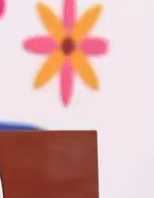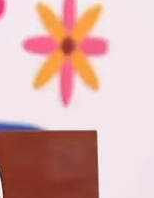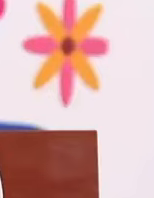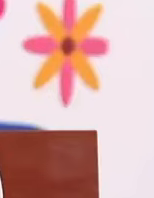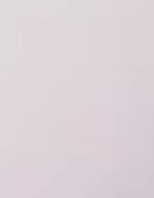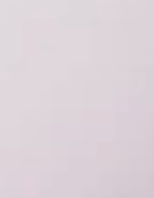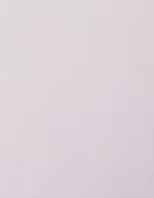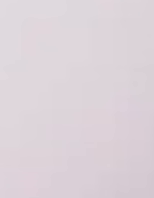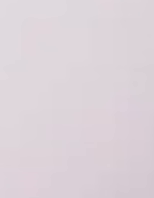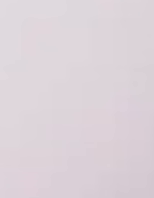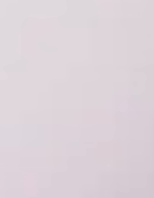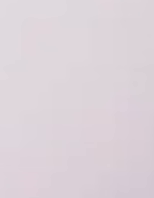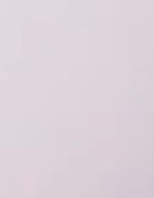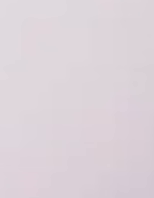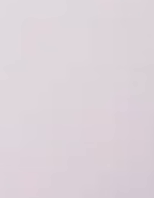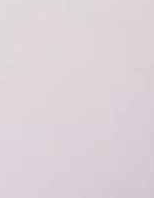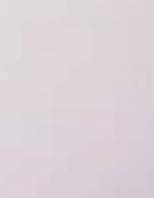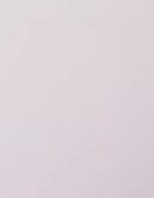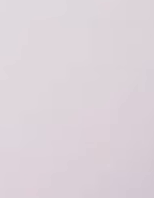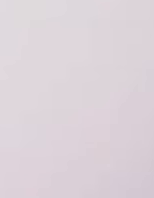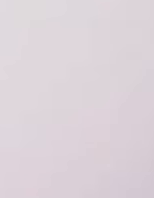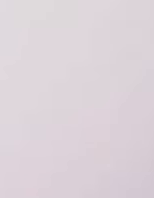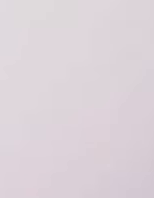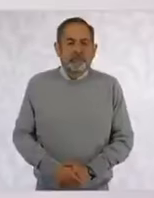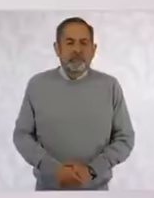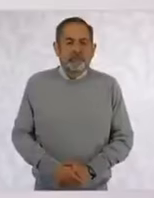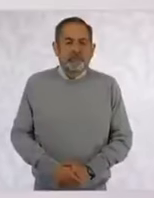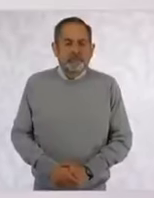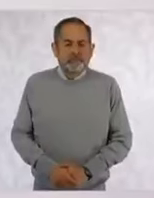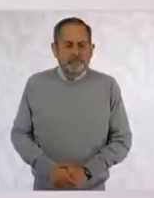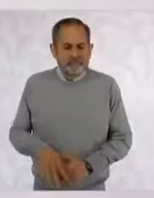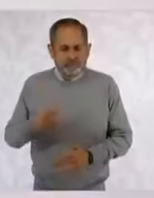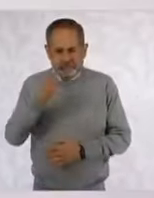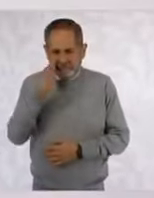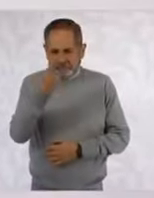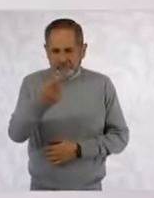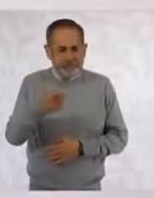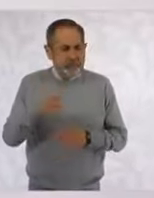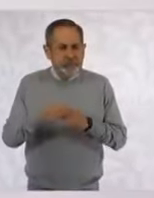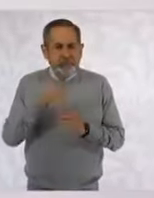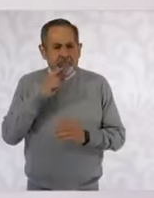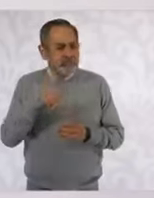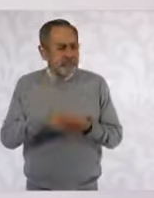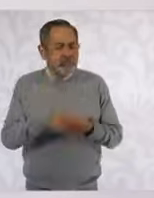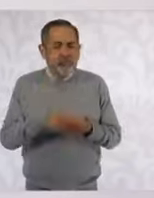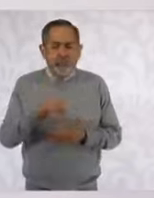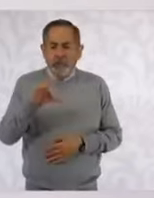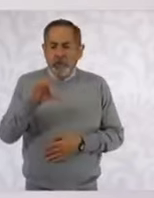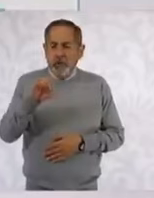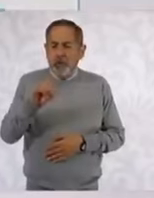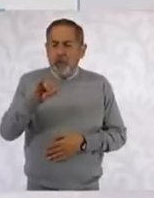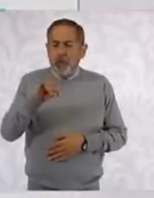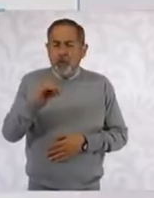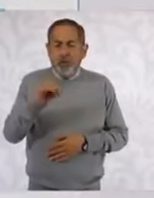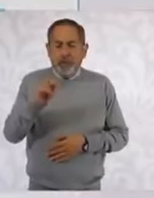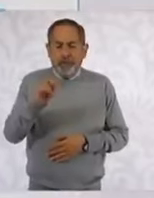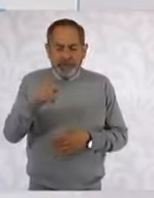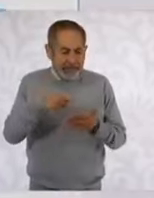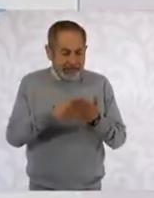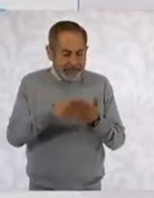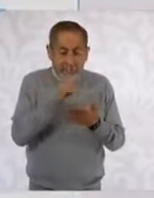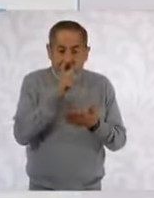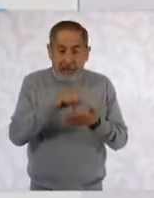O sea, nada más vean, y no lo digo porque lo vayamos a hacer ni mucho menos, lo que dice el Código Penal respecto a traición a la patria.